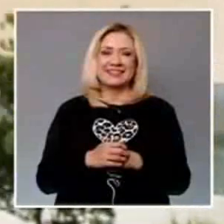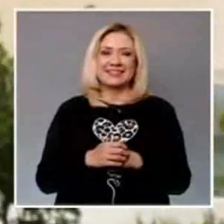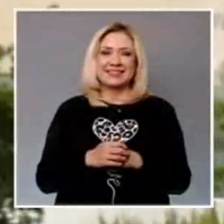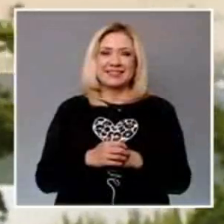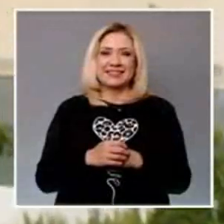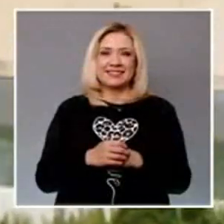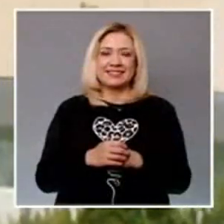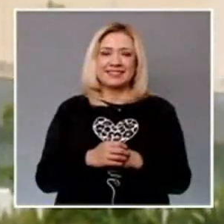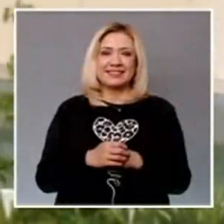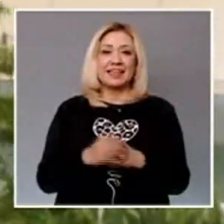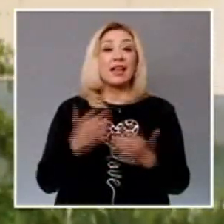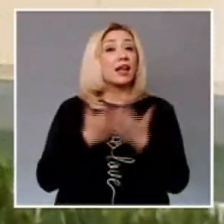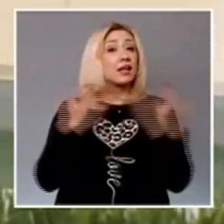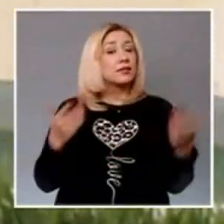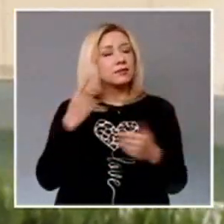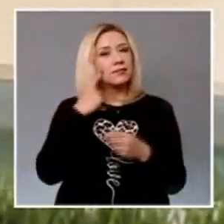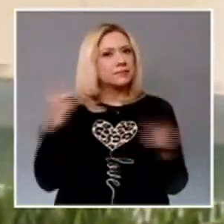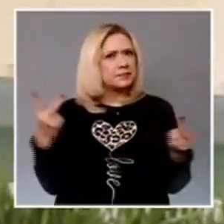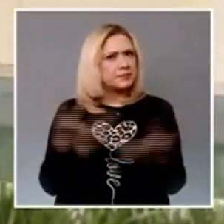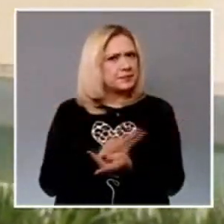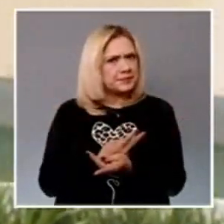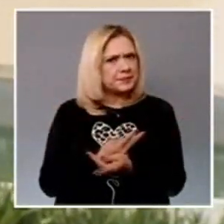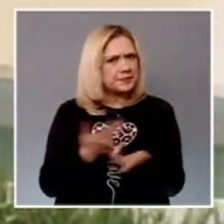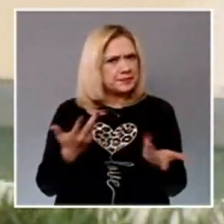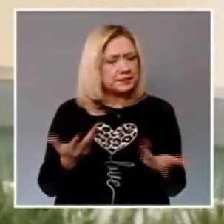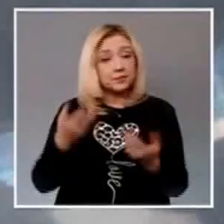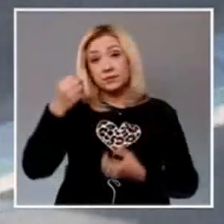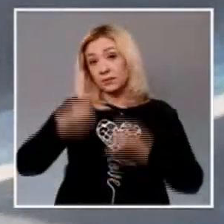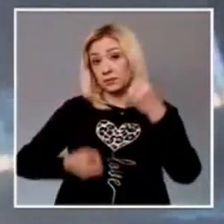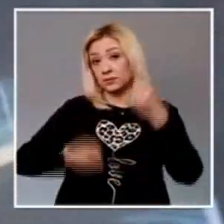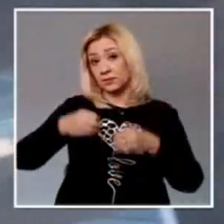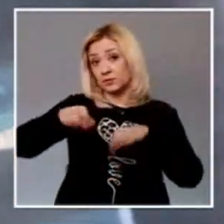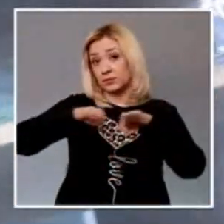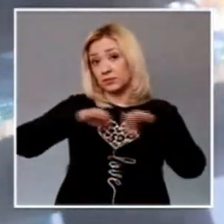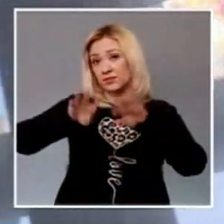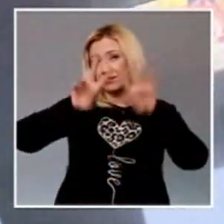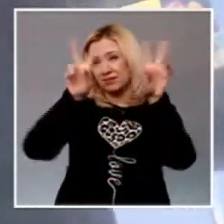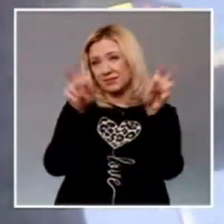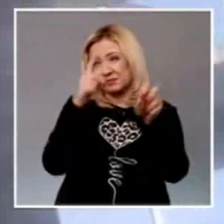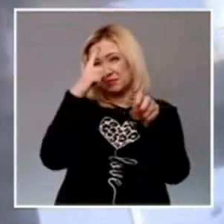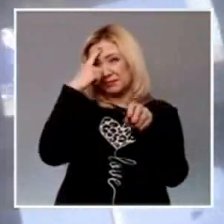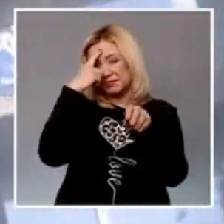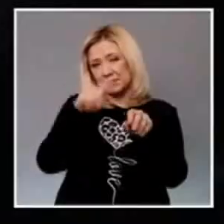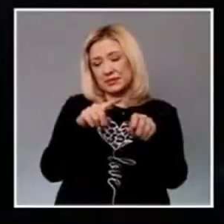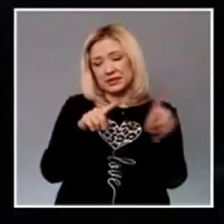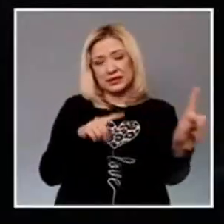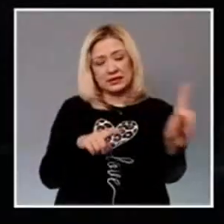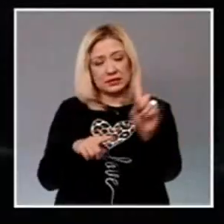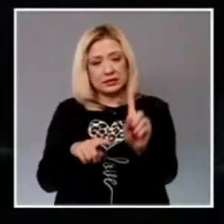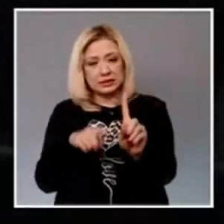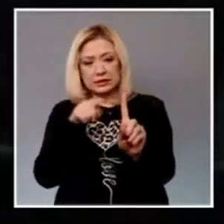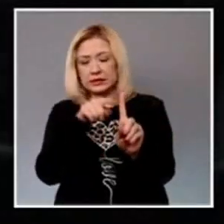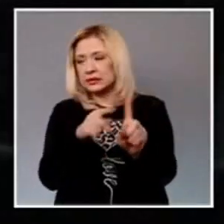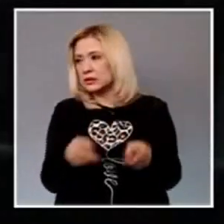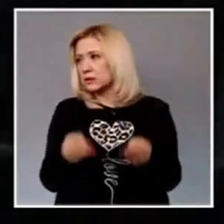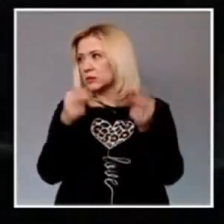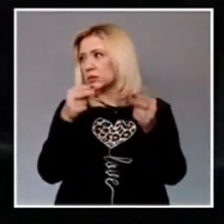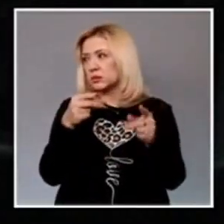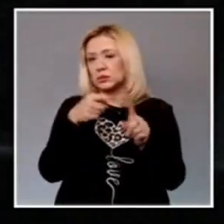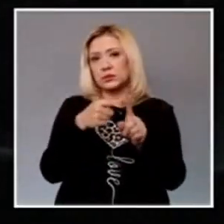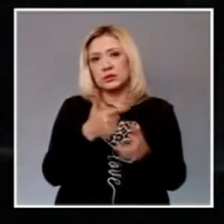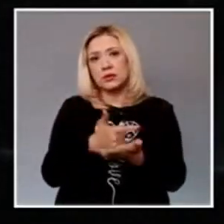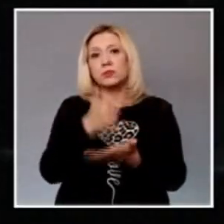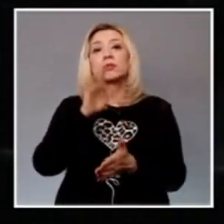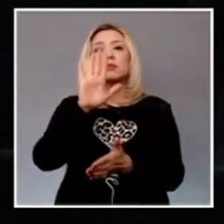Al regresar, Tribunal Laboral de Asuntos Individuales sancionó a empresas de telecomunicaciones por incurrir en